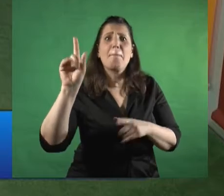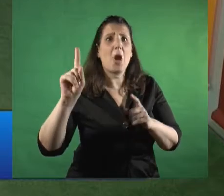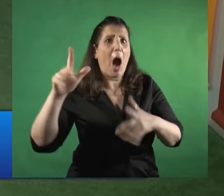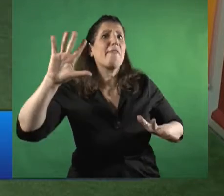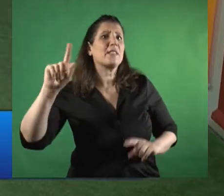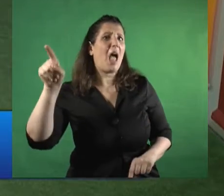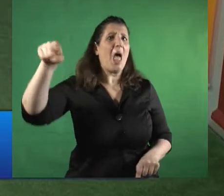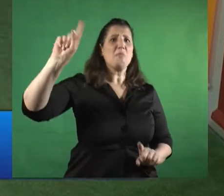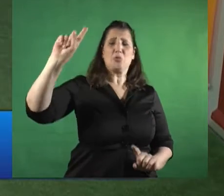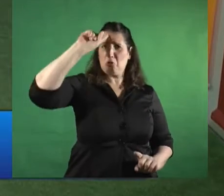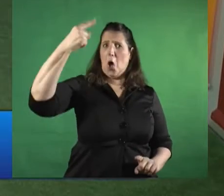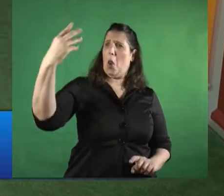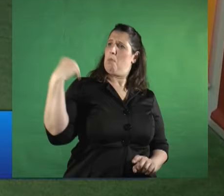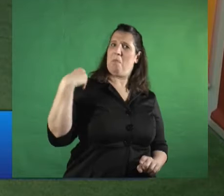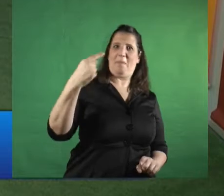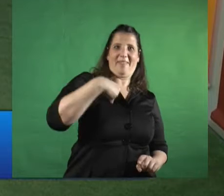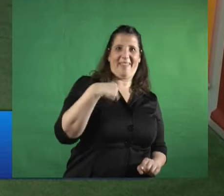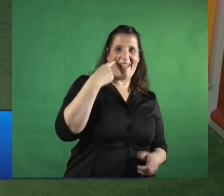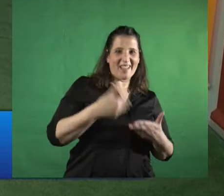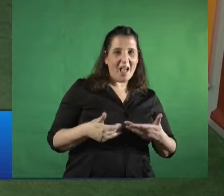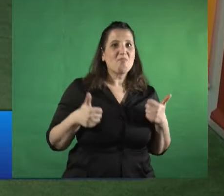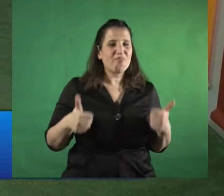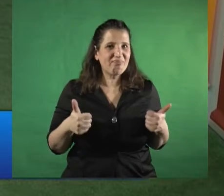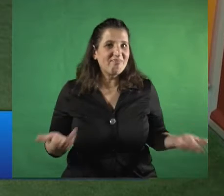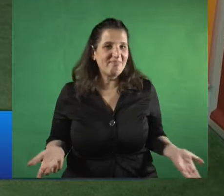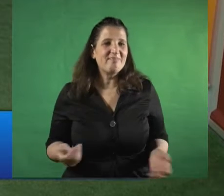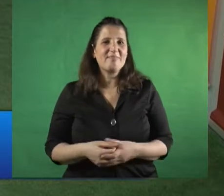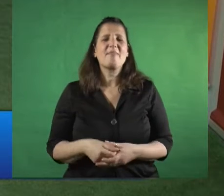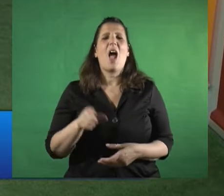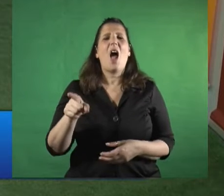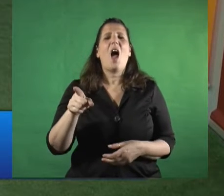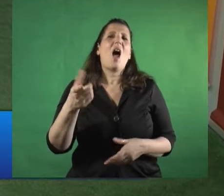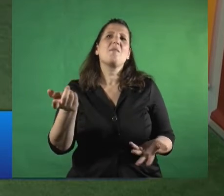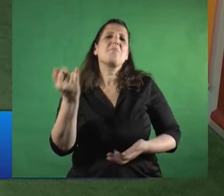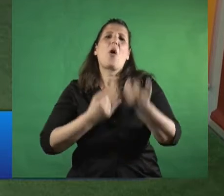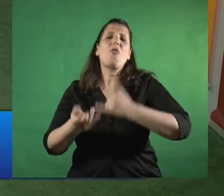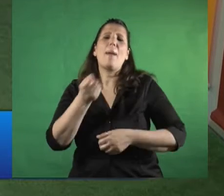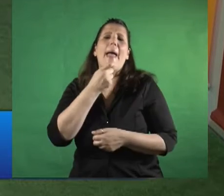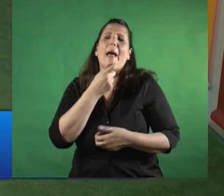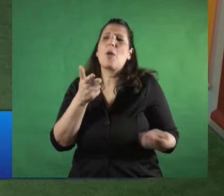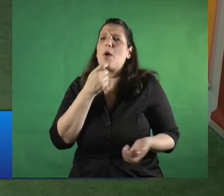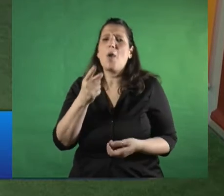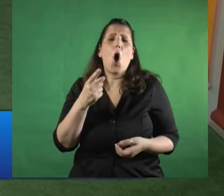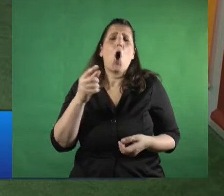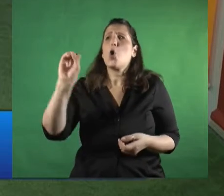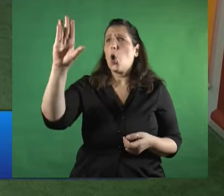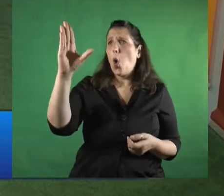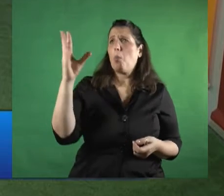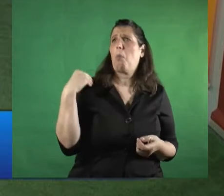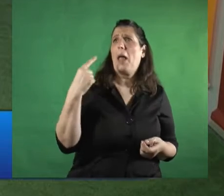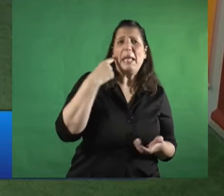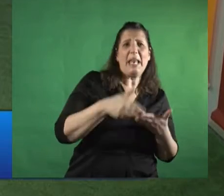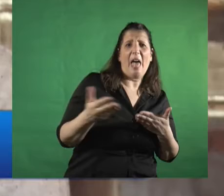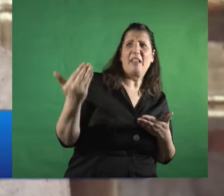poco en Tucumán por ejemplo como para dar un ejemplo de esto que decías vos de que por ahí el club los contacta y que hace el INADI con eso?